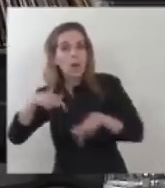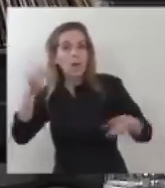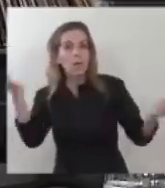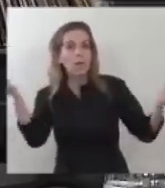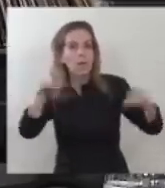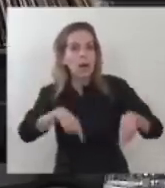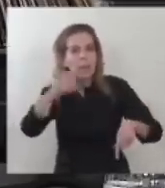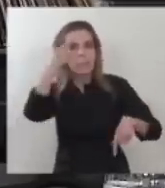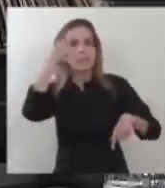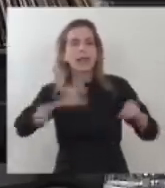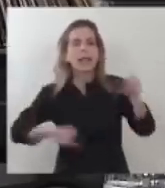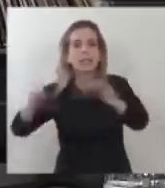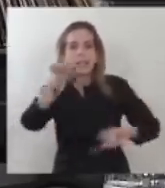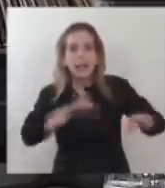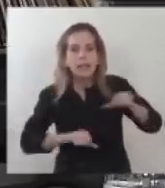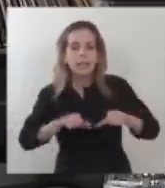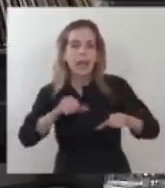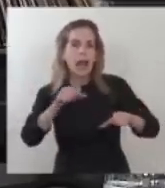trabajando,